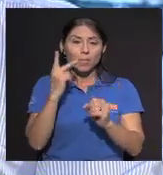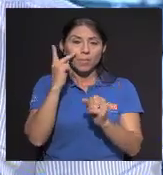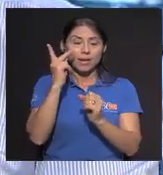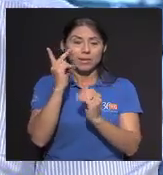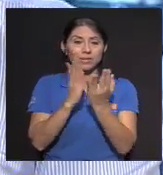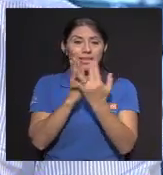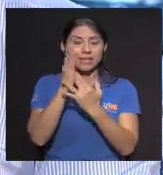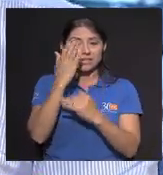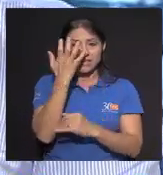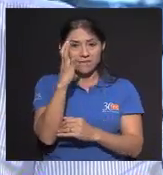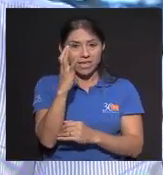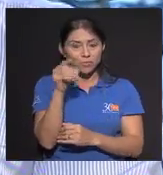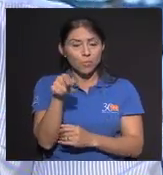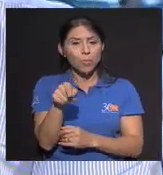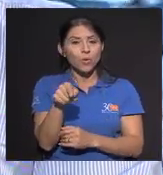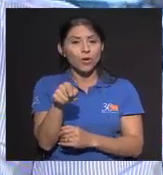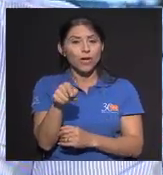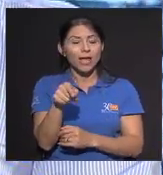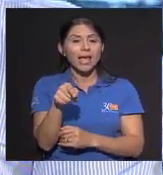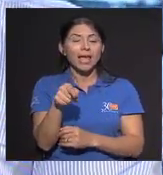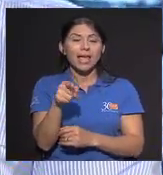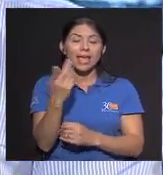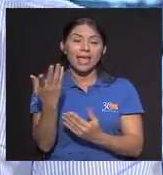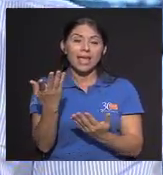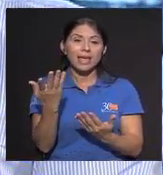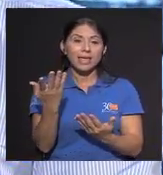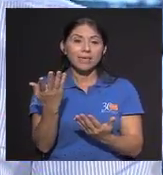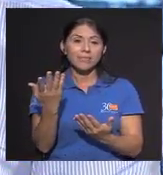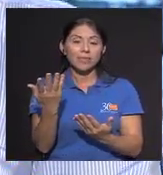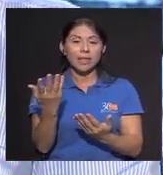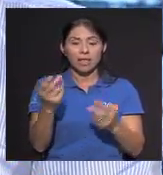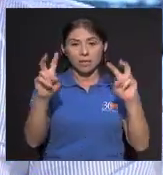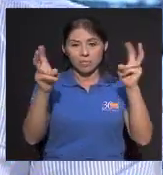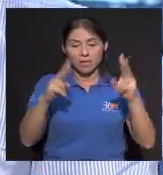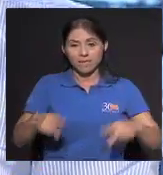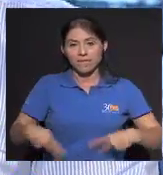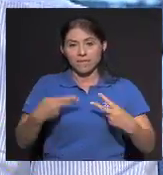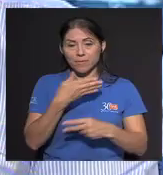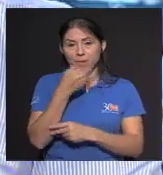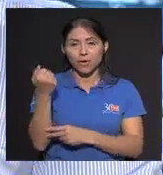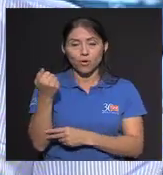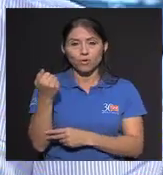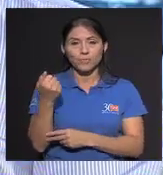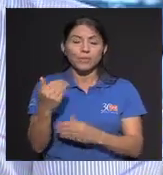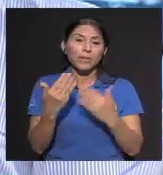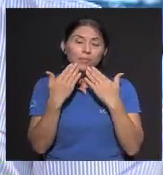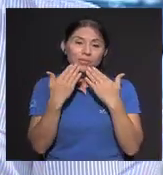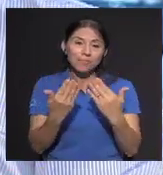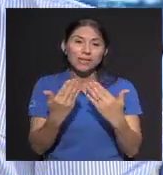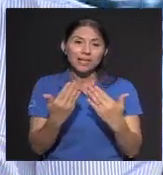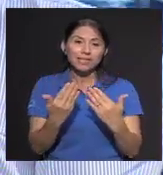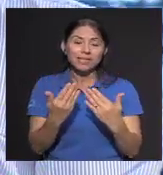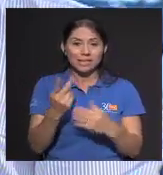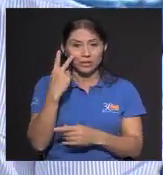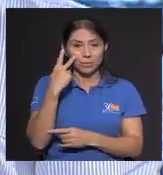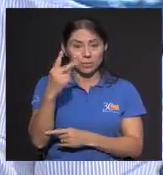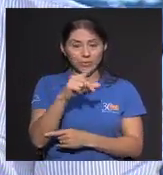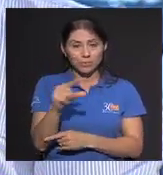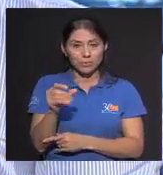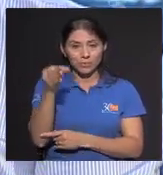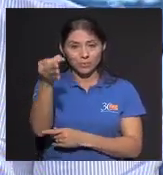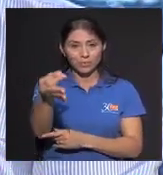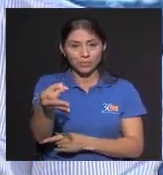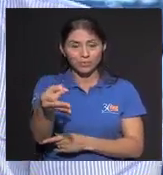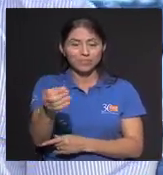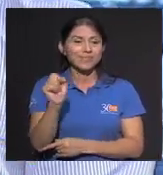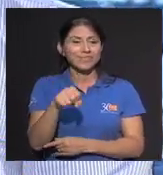Nos pueden buscar En Facebook A través de la dirección De vivir mejor Muchísimas gracias Y